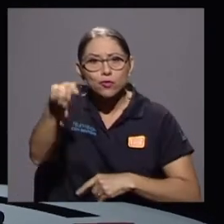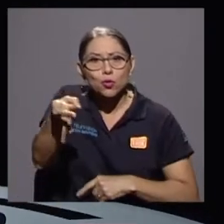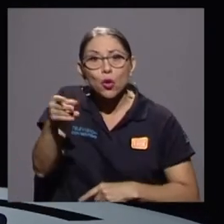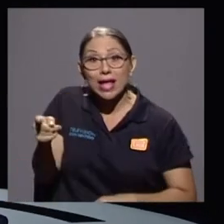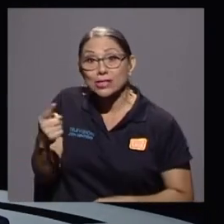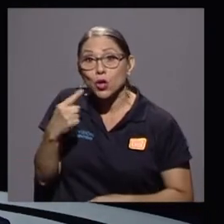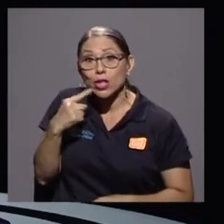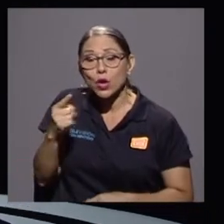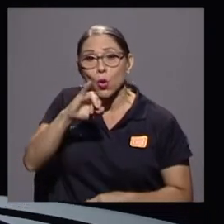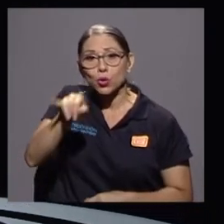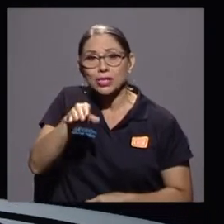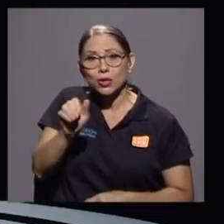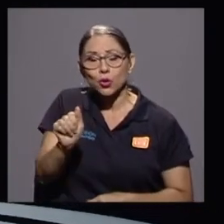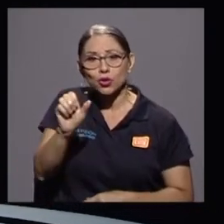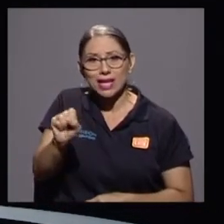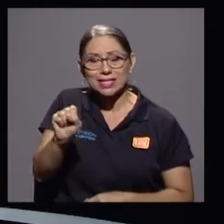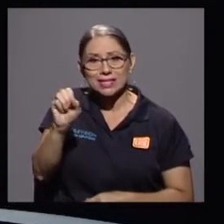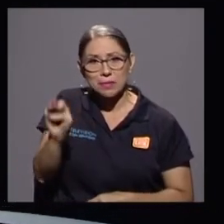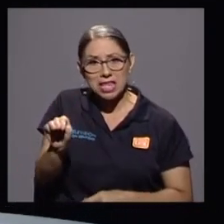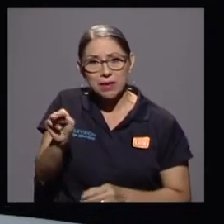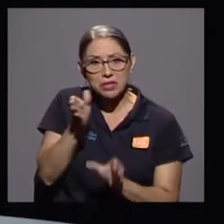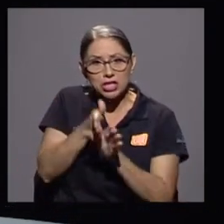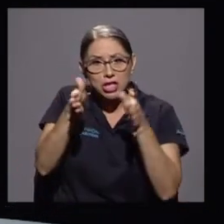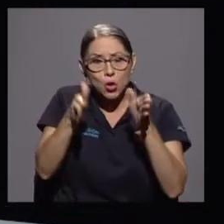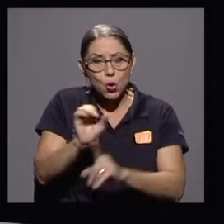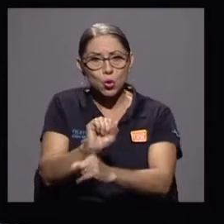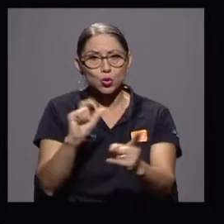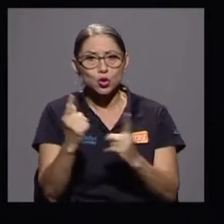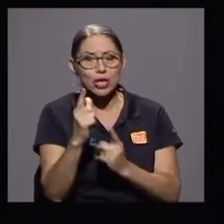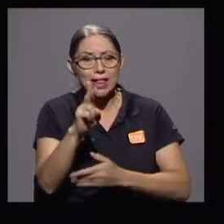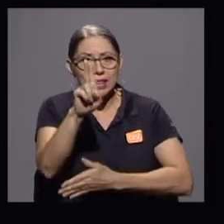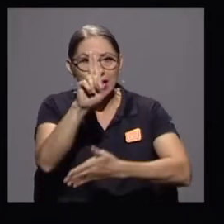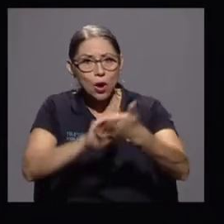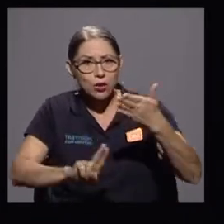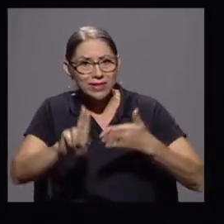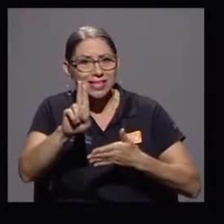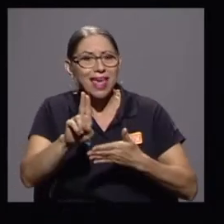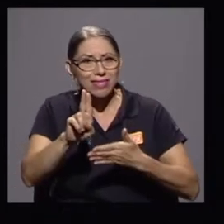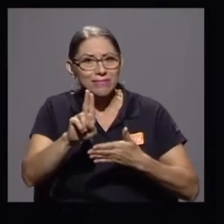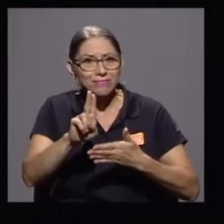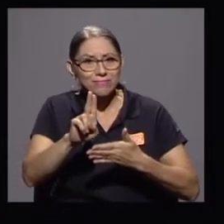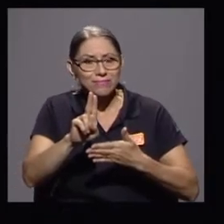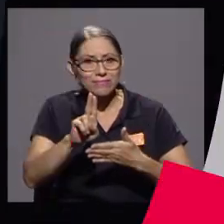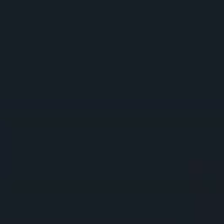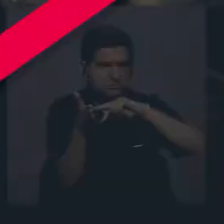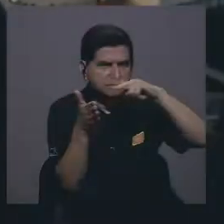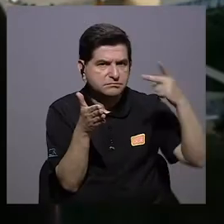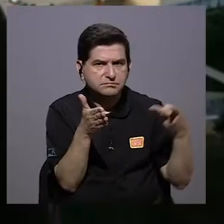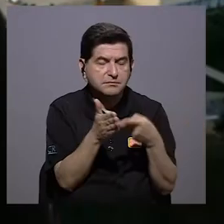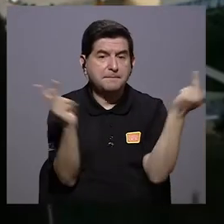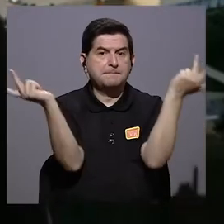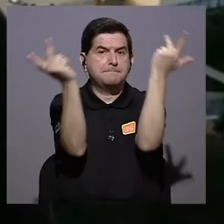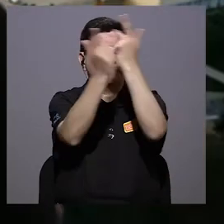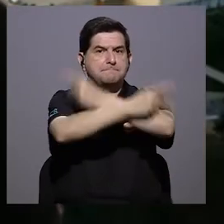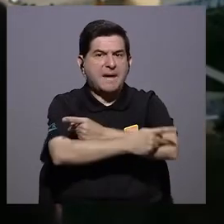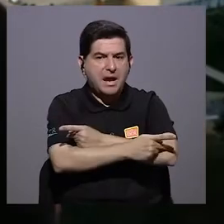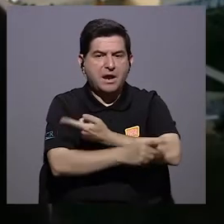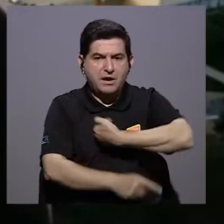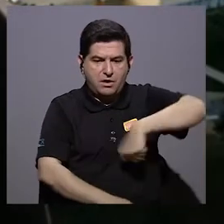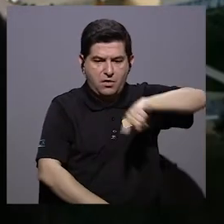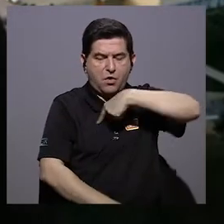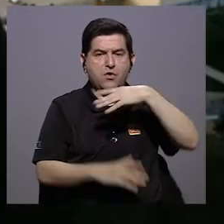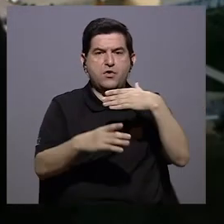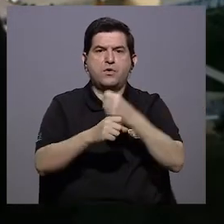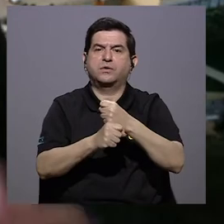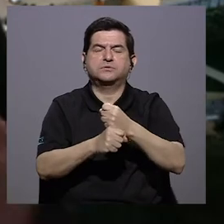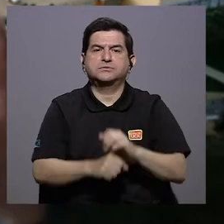Antonio Sánchez Medina, psicólogo social de la Universidad Pablo de la Vida. Lo peor que podríamos